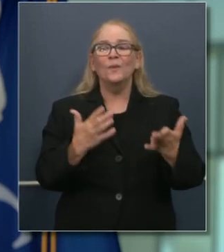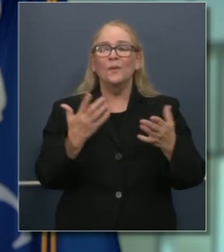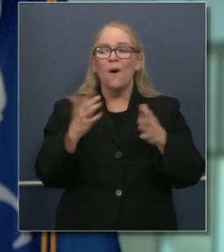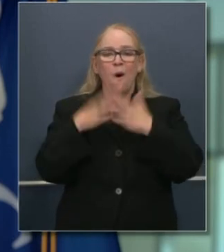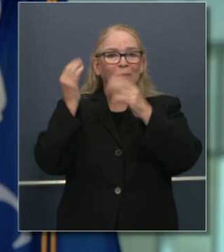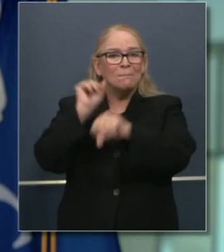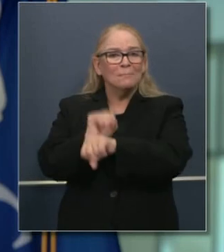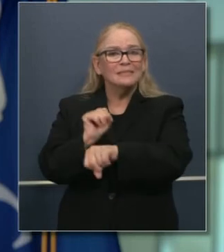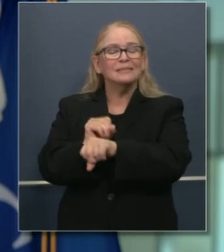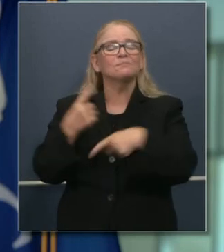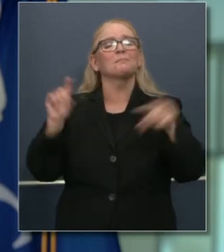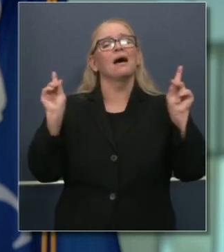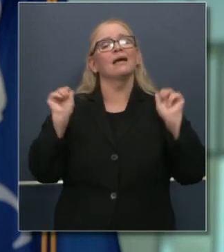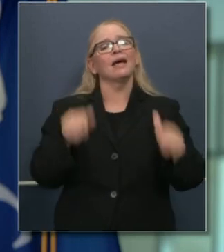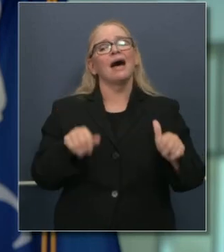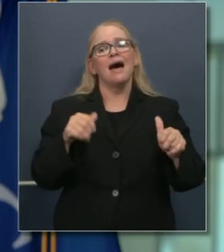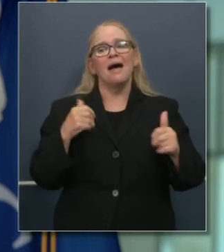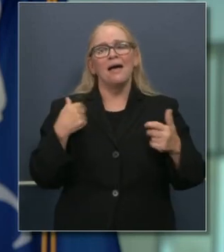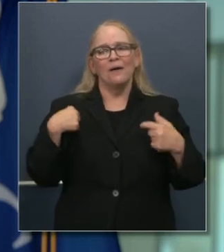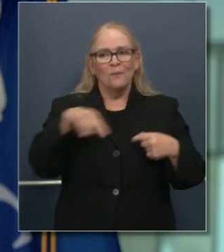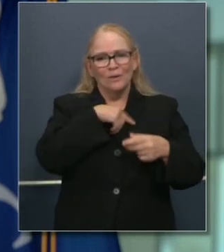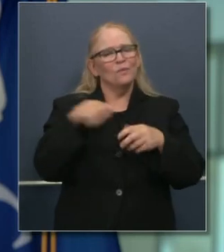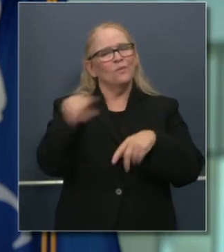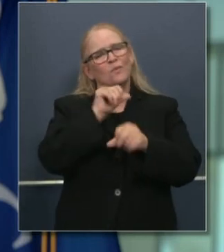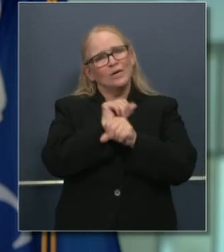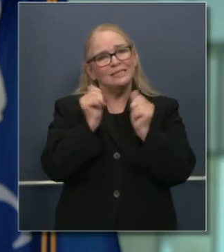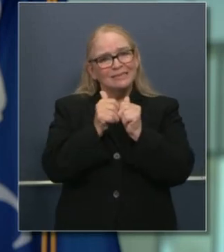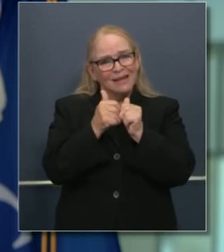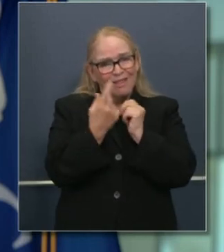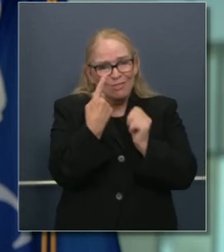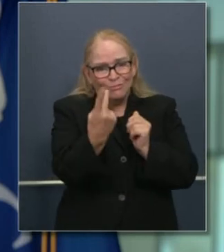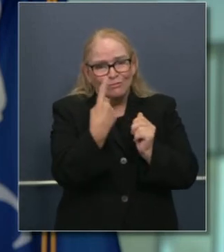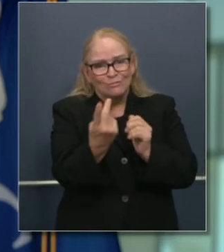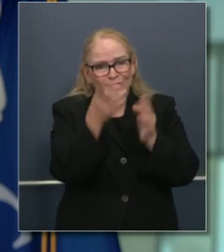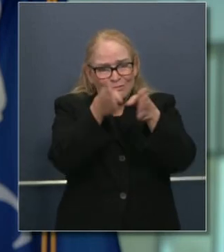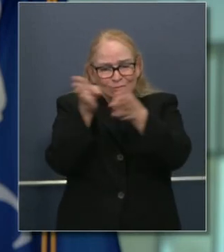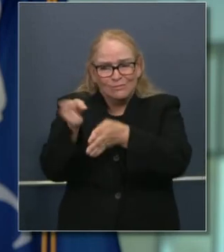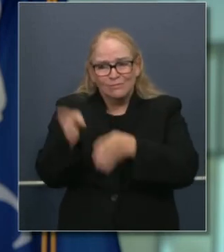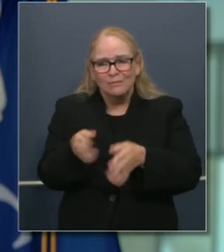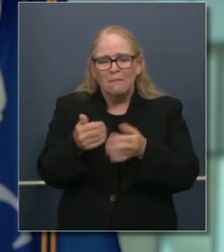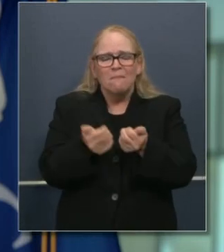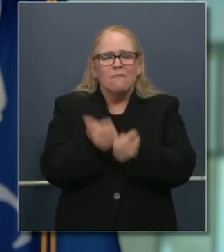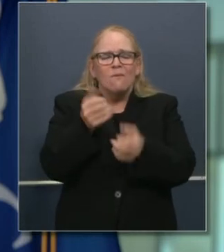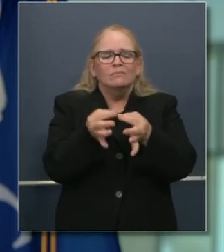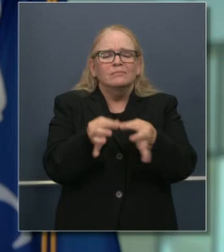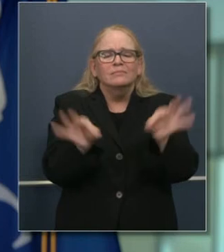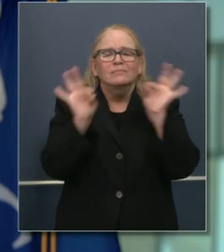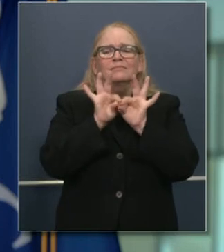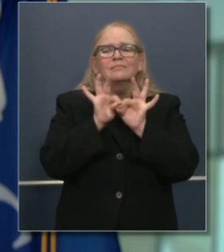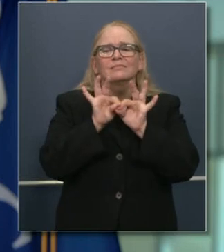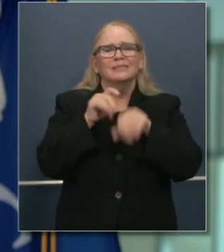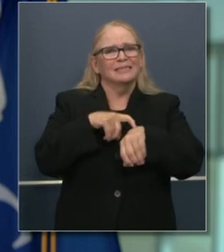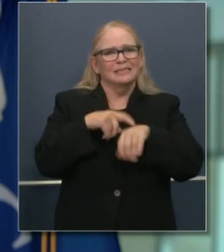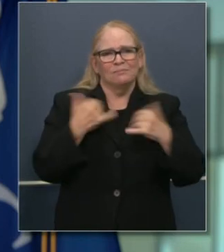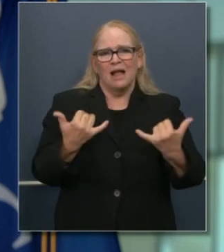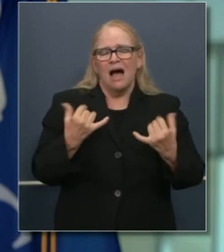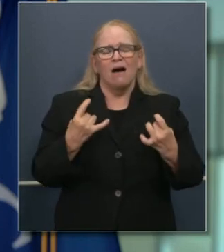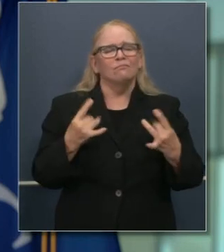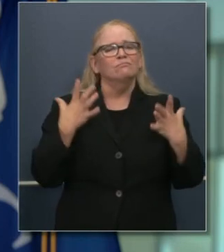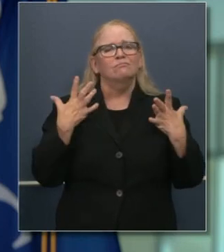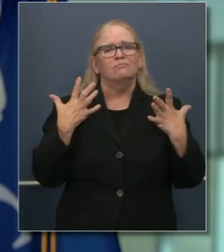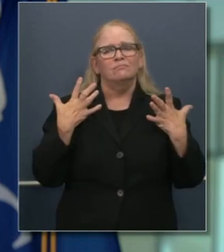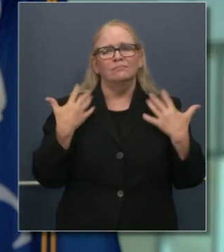nuestras escuelas y nuestra economía. Hay que trabajar arduamente en las próximas semanas. Estas son semanas críticas, importantísimas.